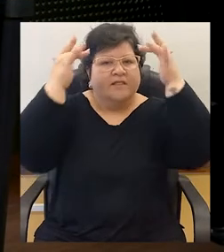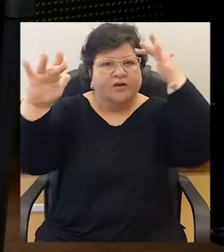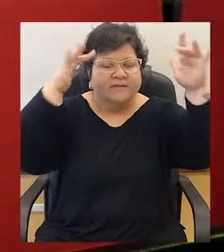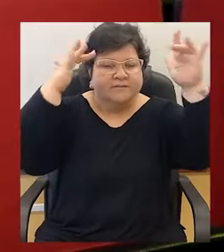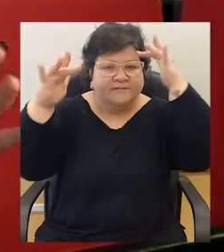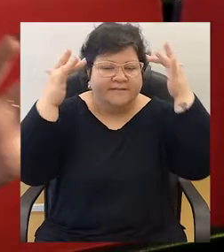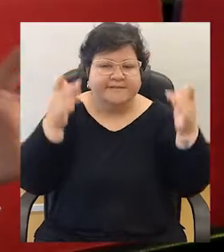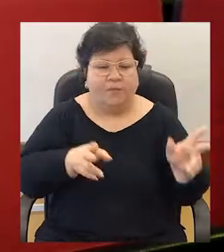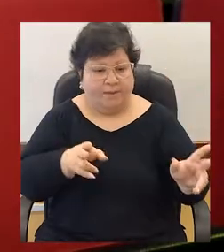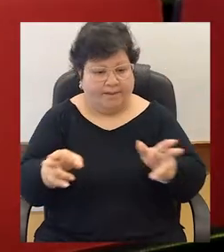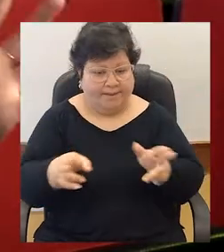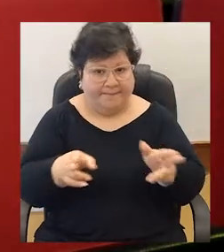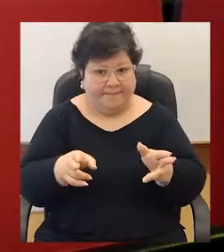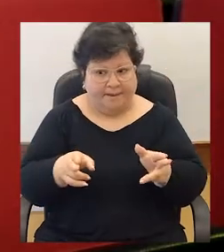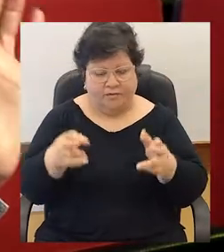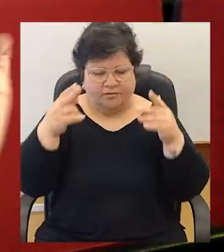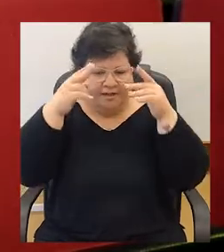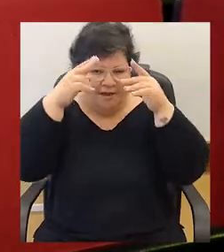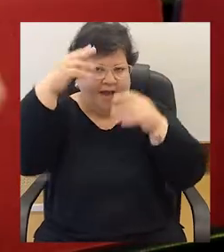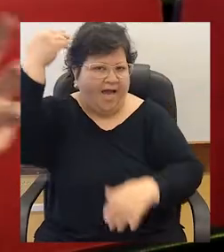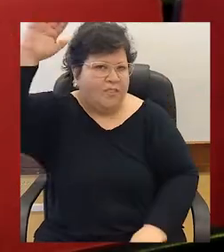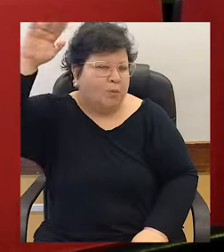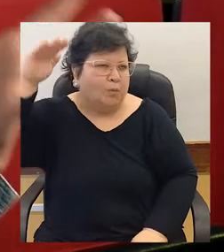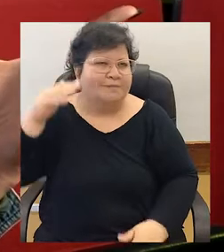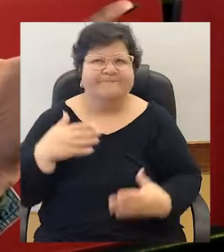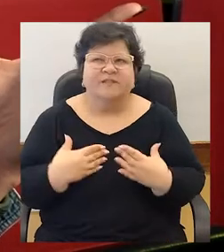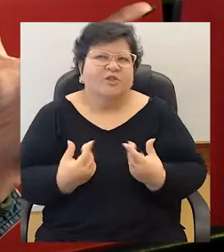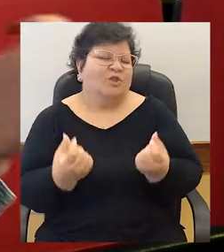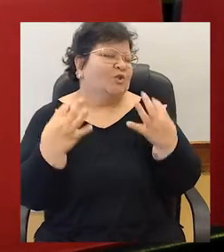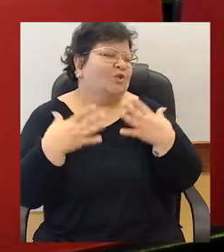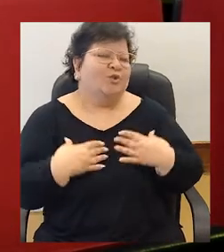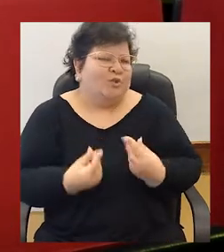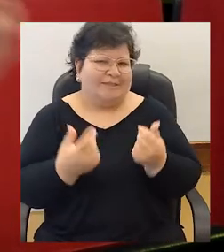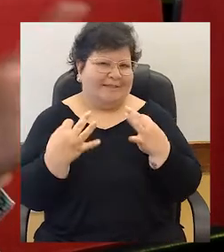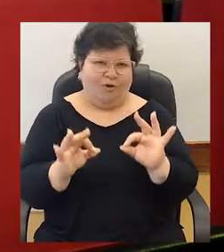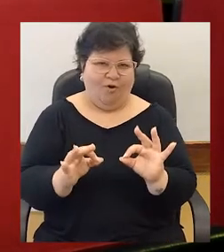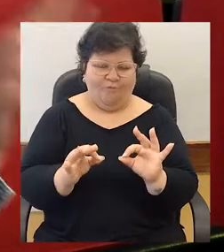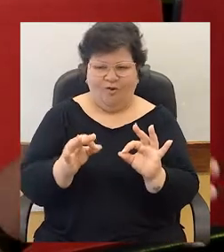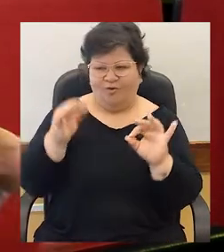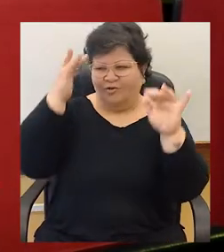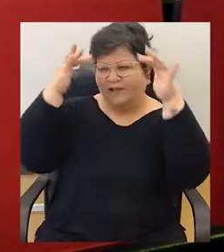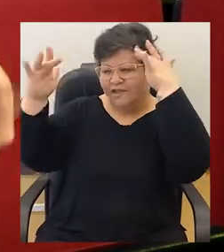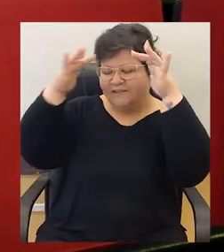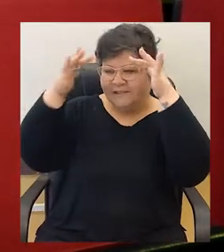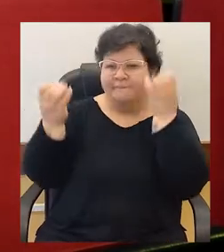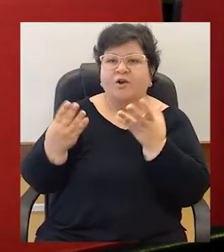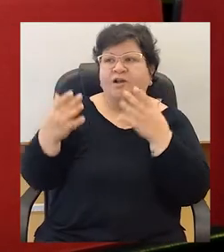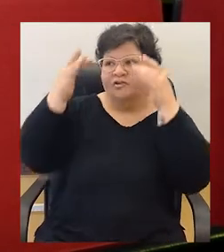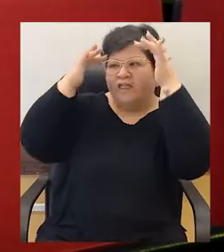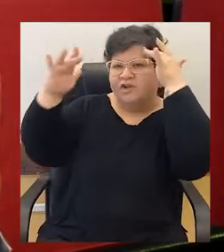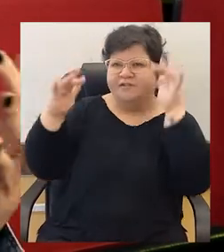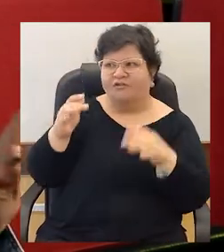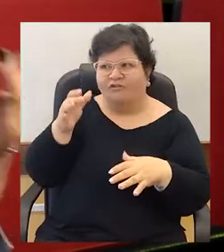etapa en la que por ejemplo los adultos no nos sentimos como muy cómodos con los adolescentes. ¿Por qué? Porque los adolescentes toman